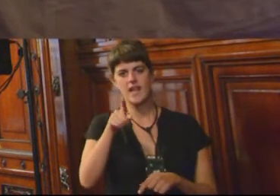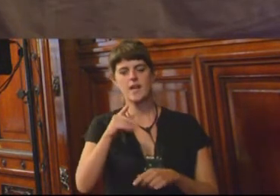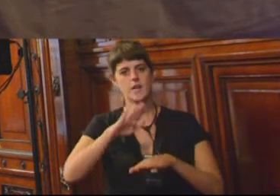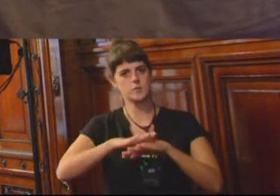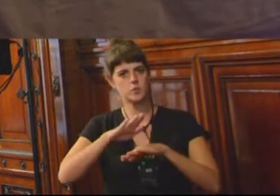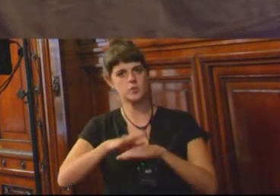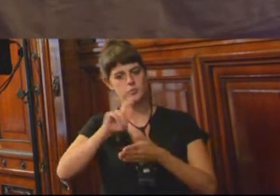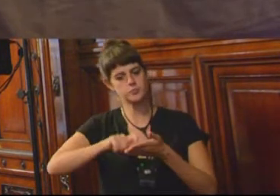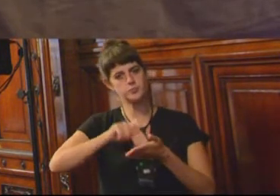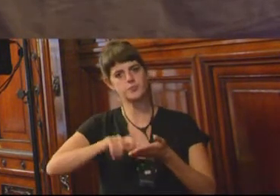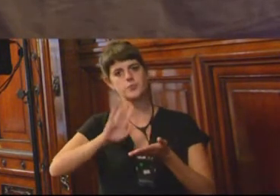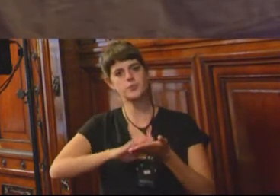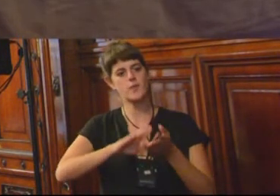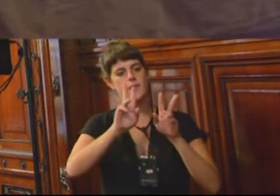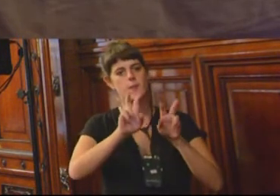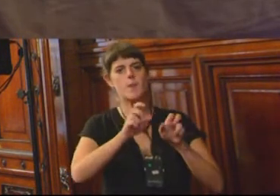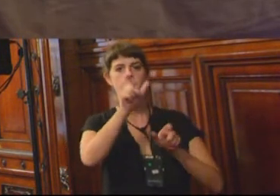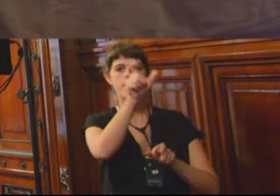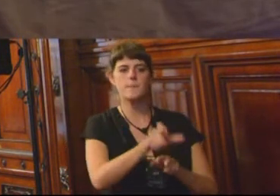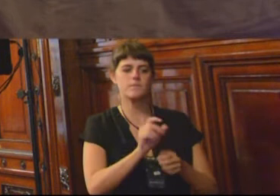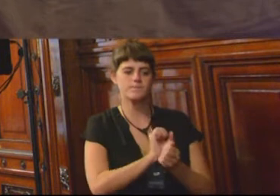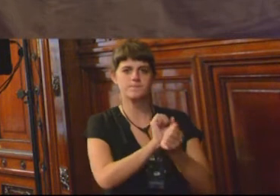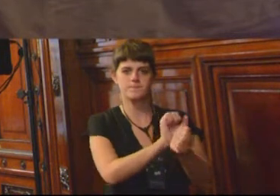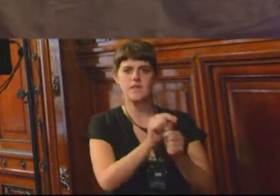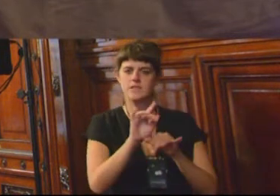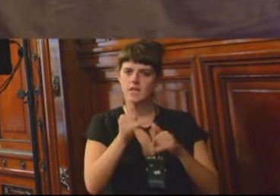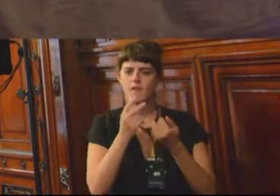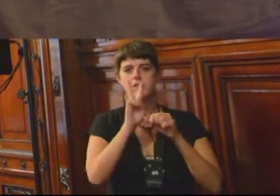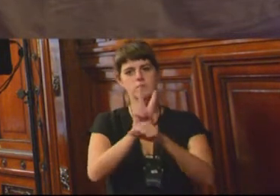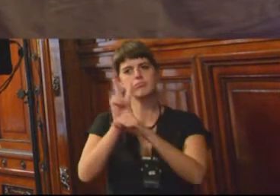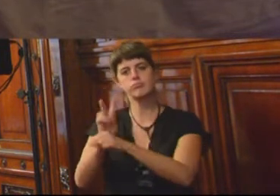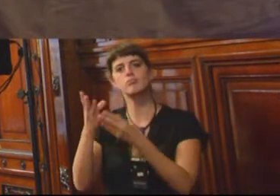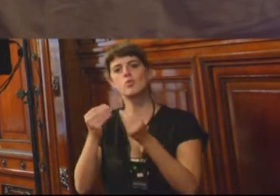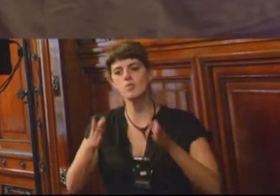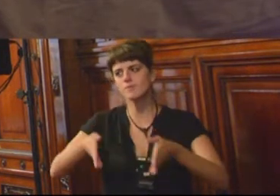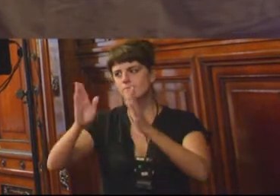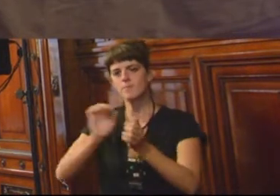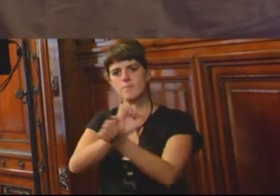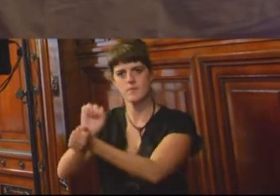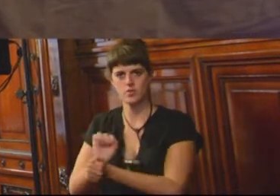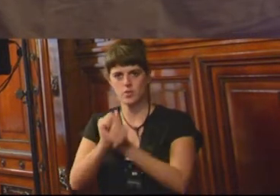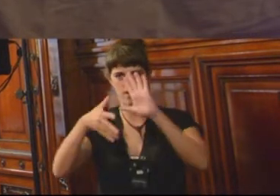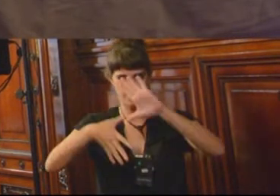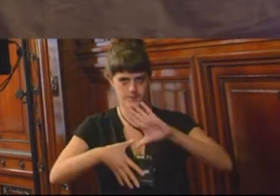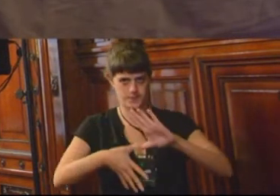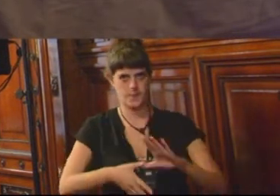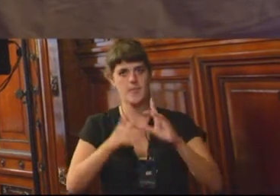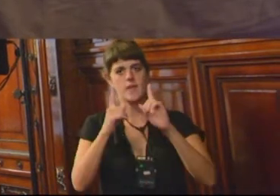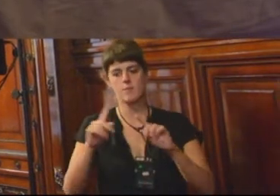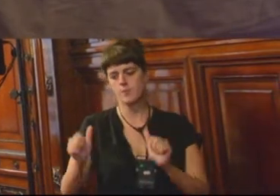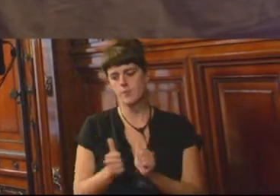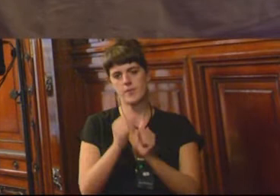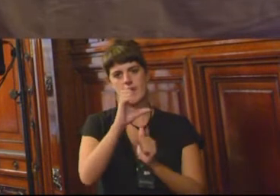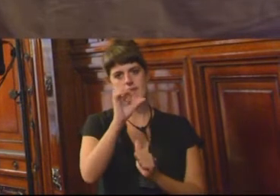problemática, ha visitado muchos de nuestros centros penitenciarios del continente. También la comisionada Esmeralda Rosemena de Troitinho,